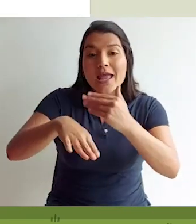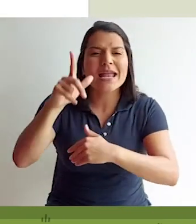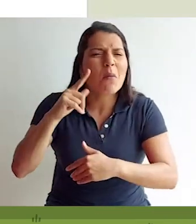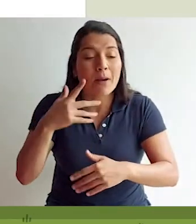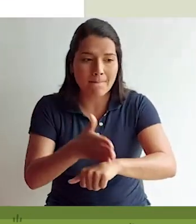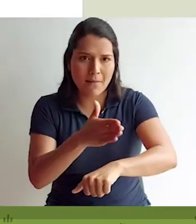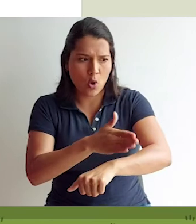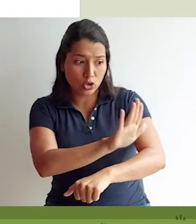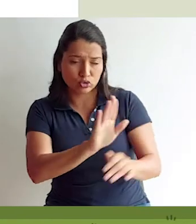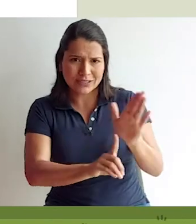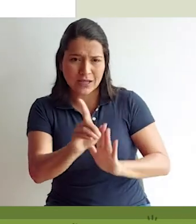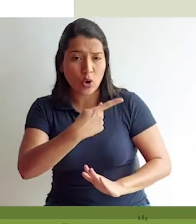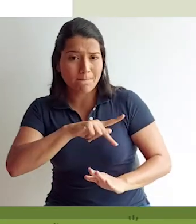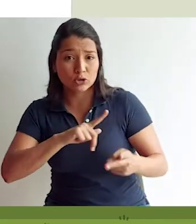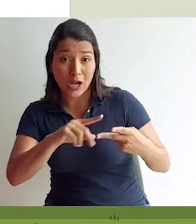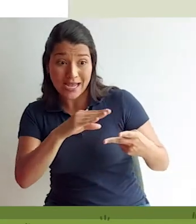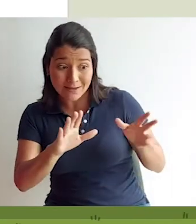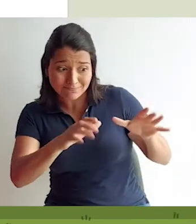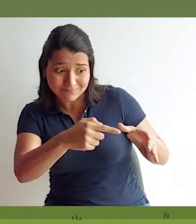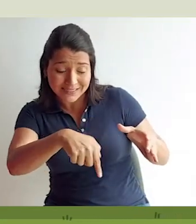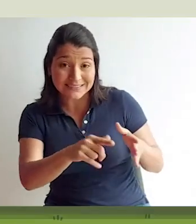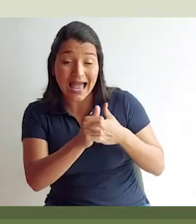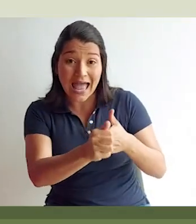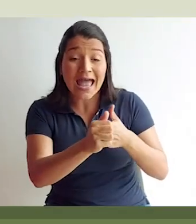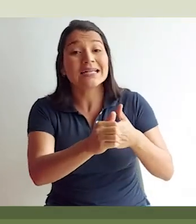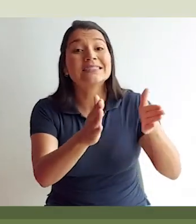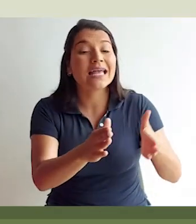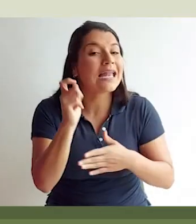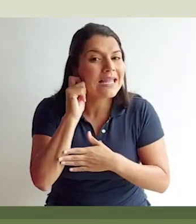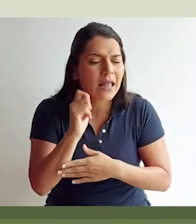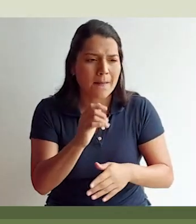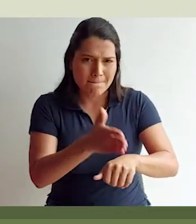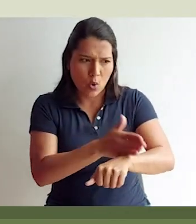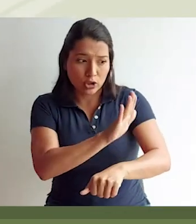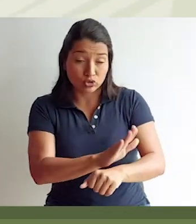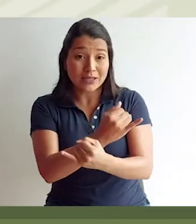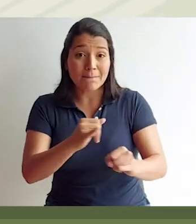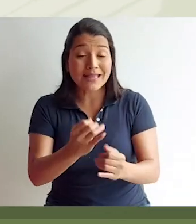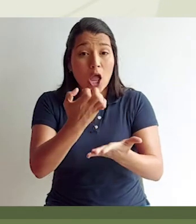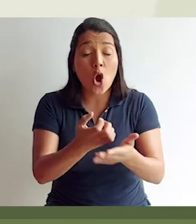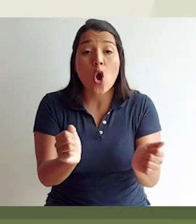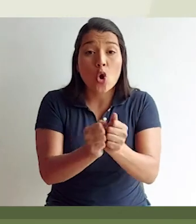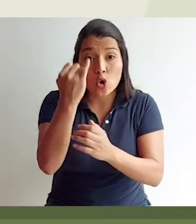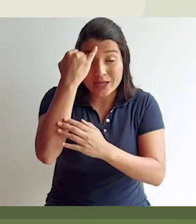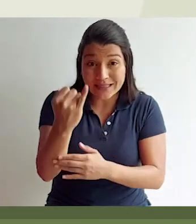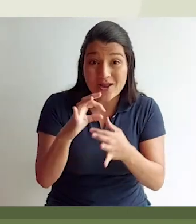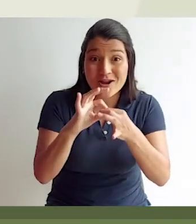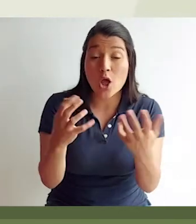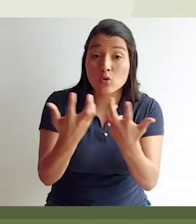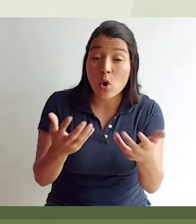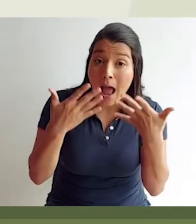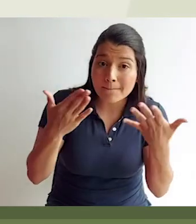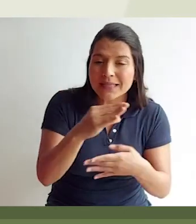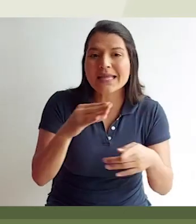Universidad ER y el Centro Agrícola Cantonal de Limón, para fortalecer el desarrollo personal y colectivo de estas lideresas,